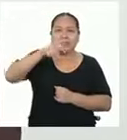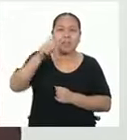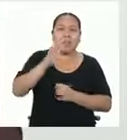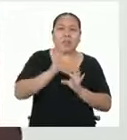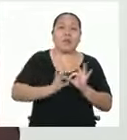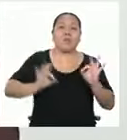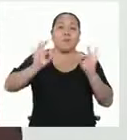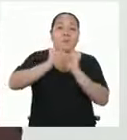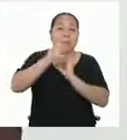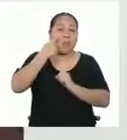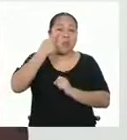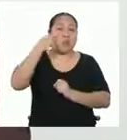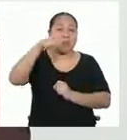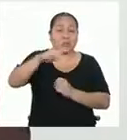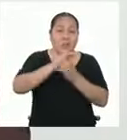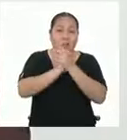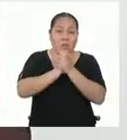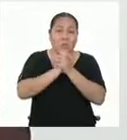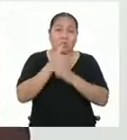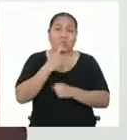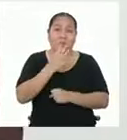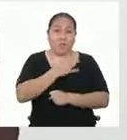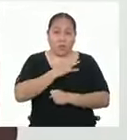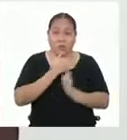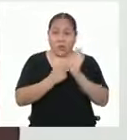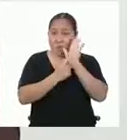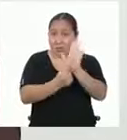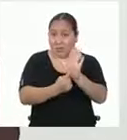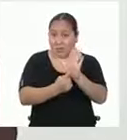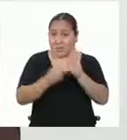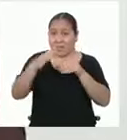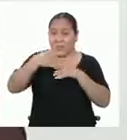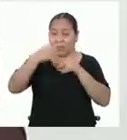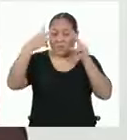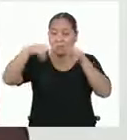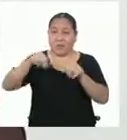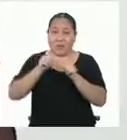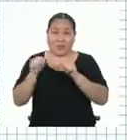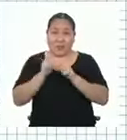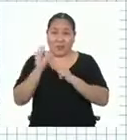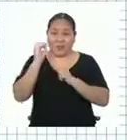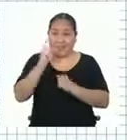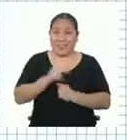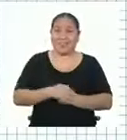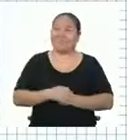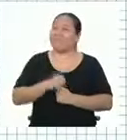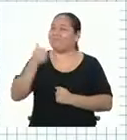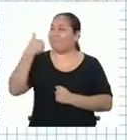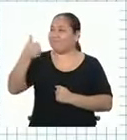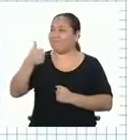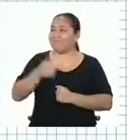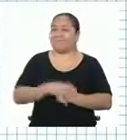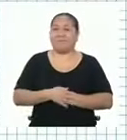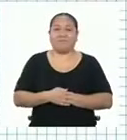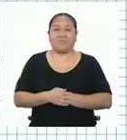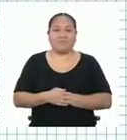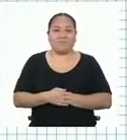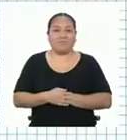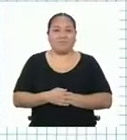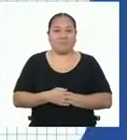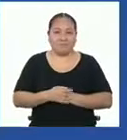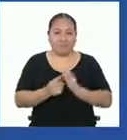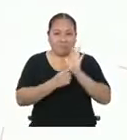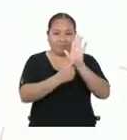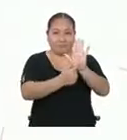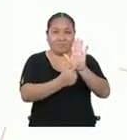nuestras amigas y amigos de cuarto. La muestro y luego vemos los cálculos. ¿Te parece? Por supuesto. Listo.